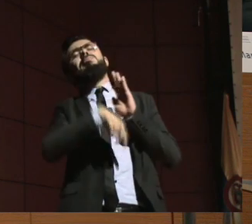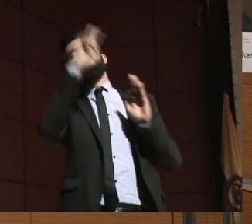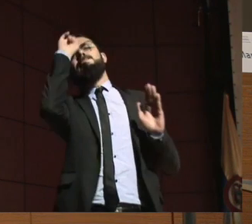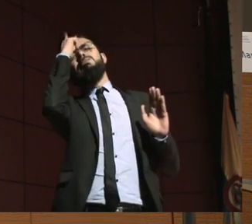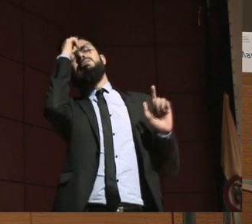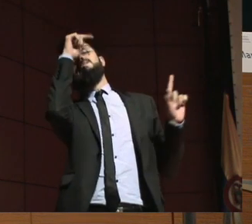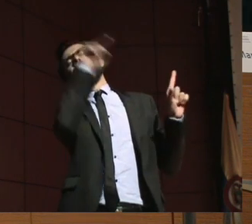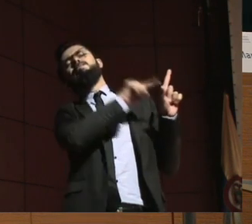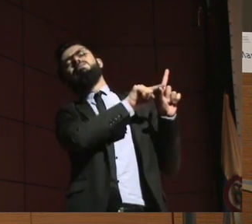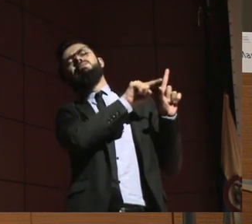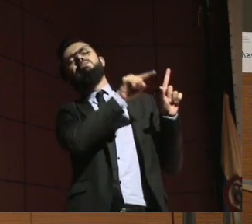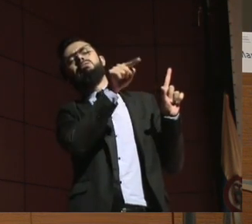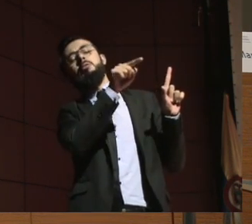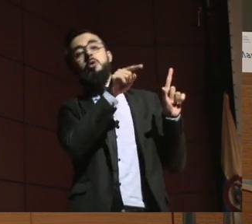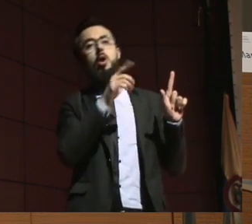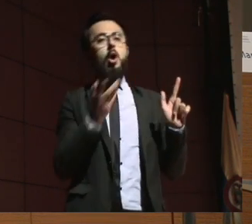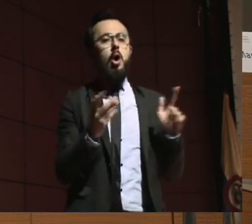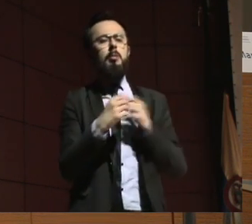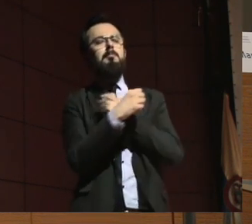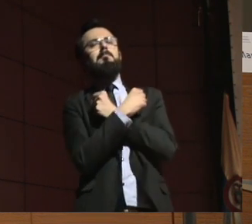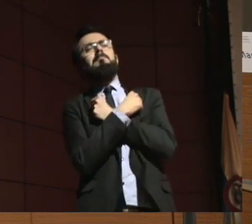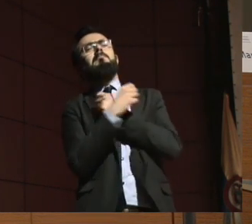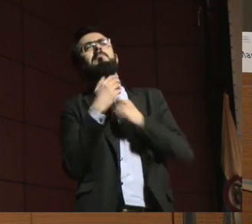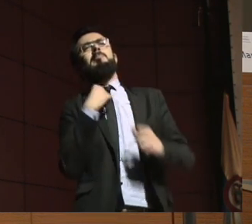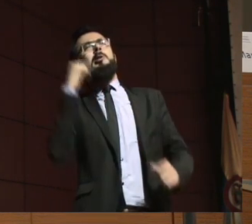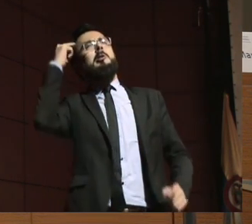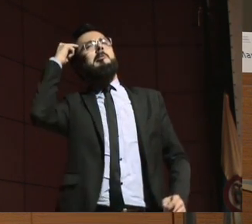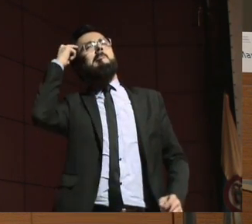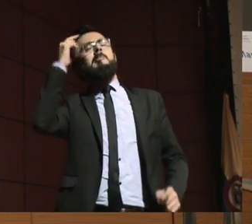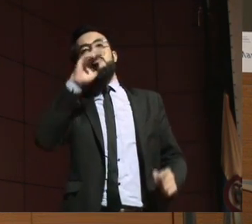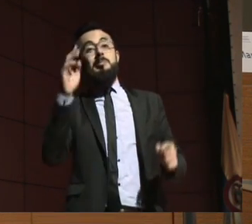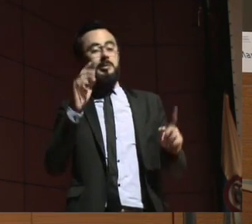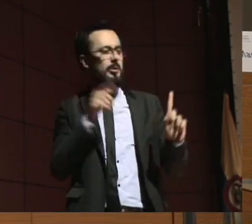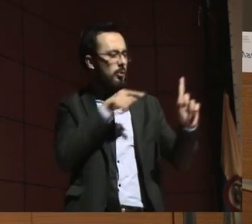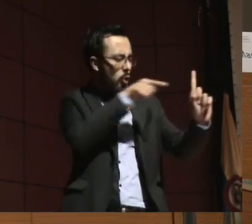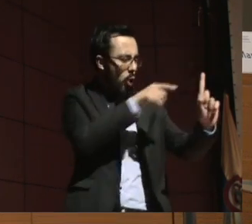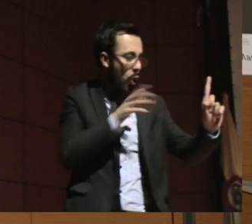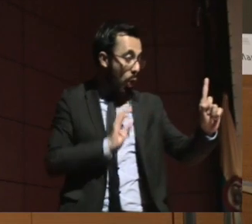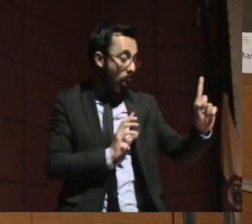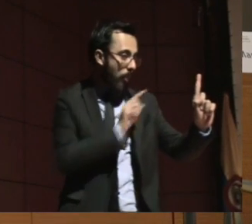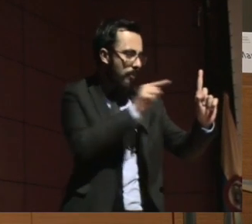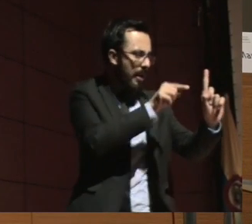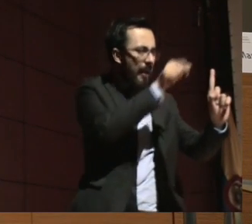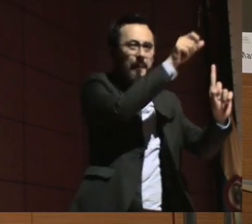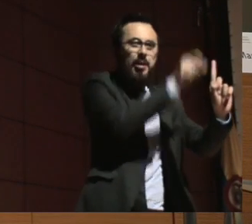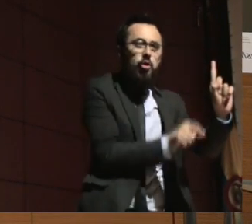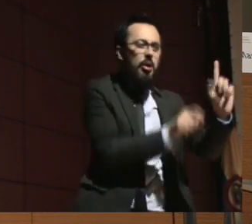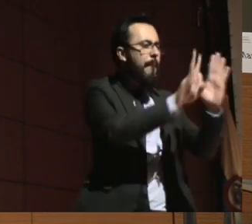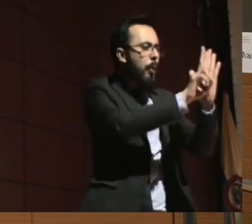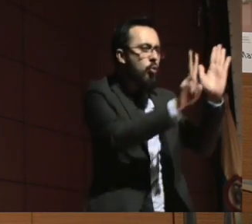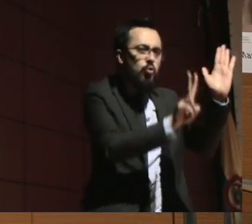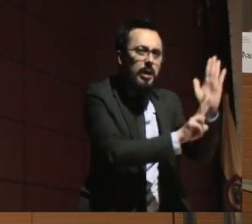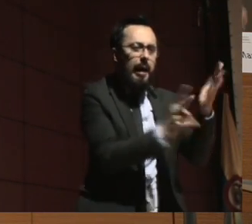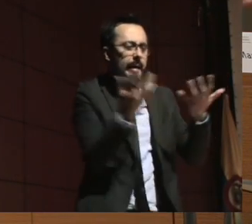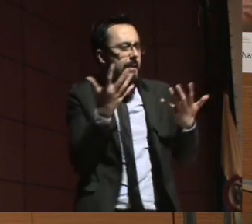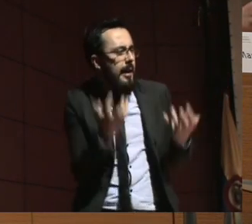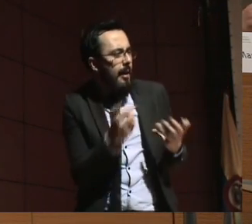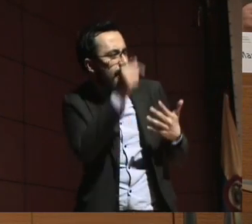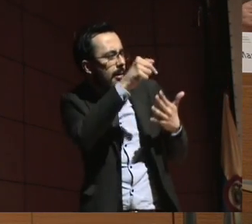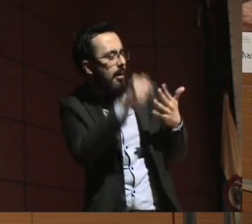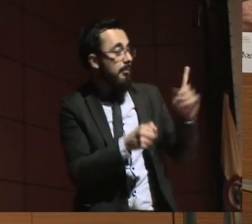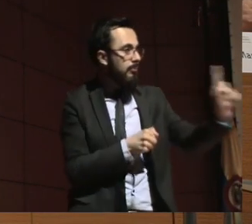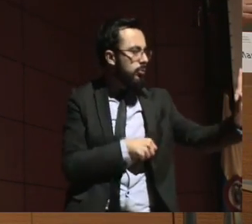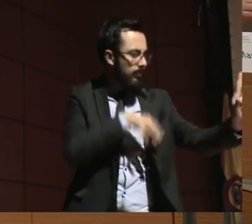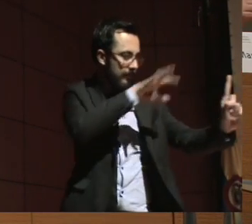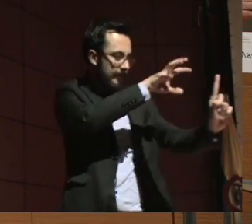acudirse a la mejor interpretación de la voluntad y las preferencias de la persona. Y aquí es muy importante hacer una